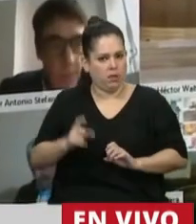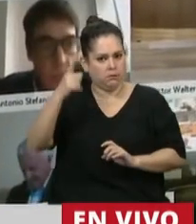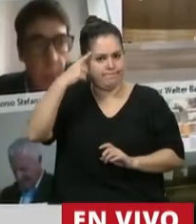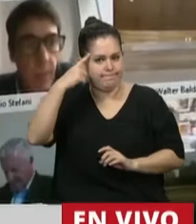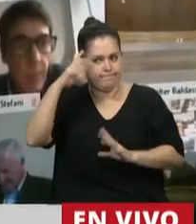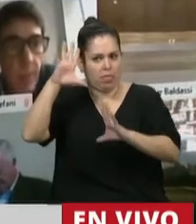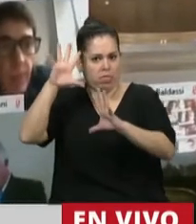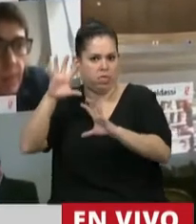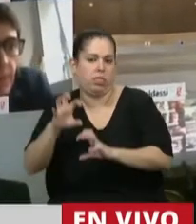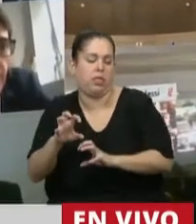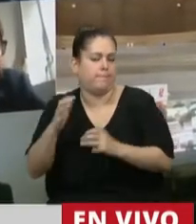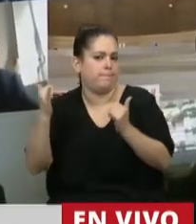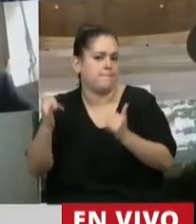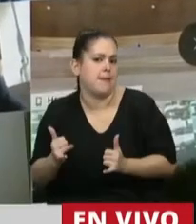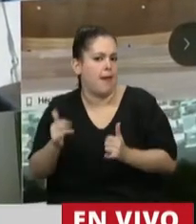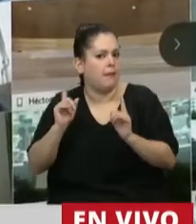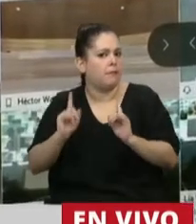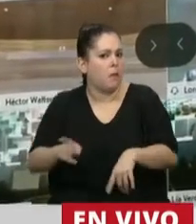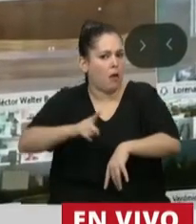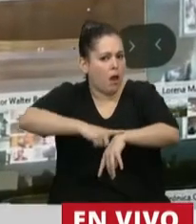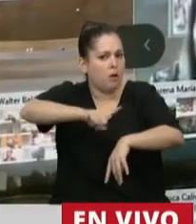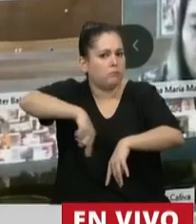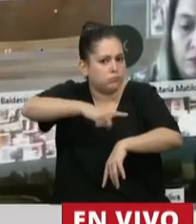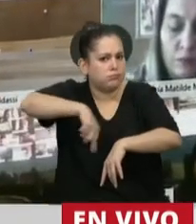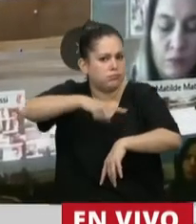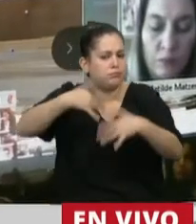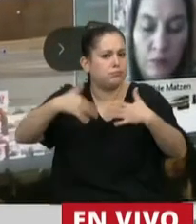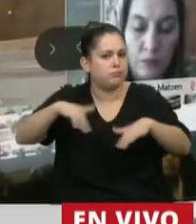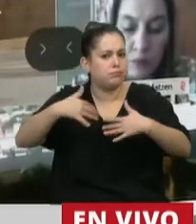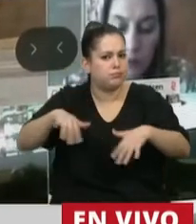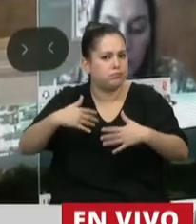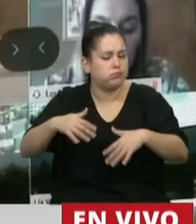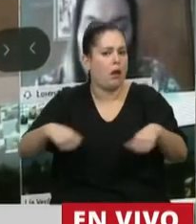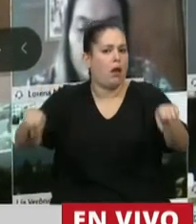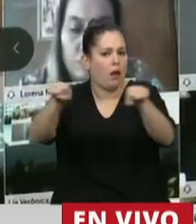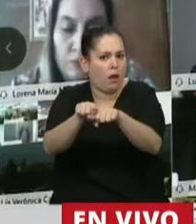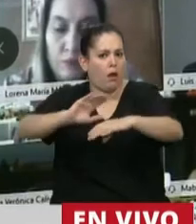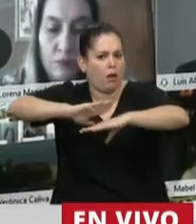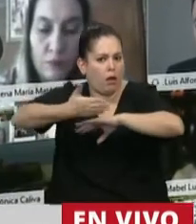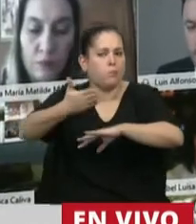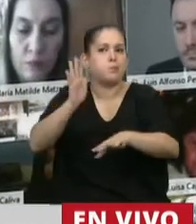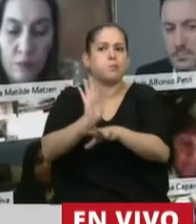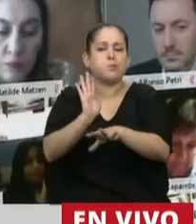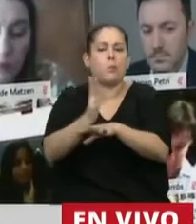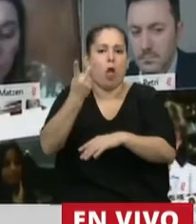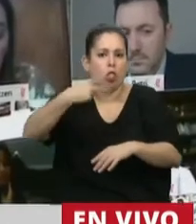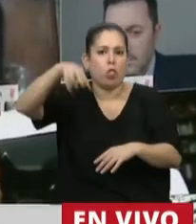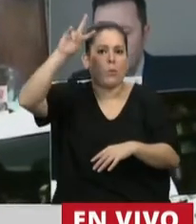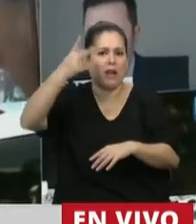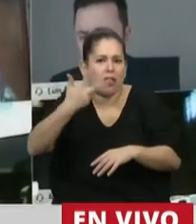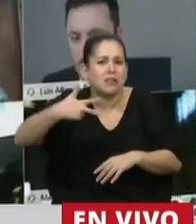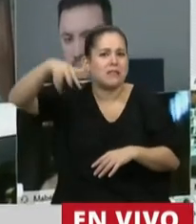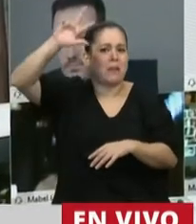de lo que implica la carga horaria de trabajar virtualmente, que se ha duplicado y hasta triplicado